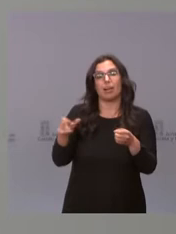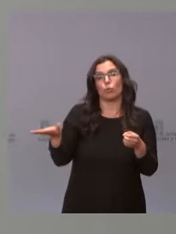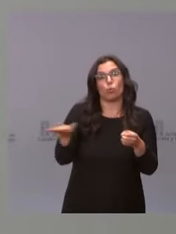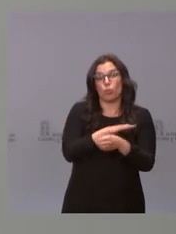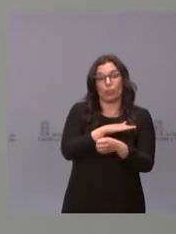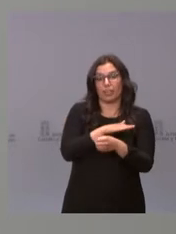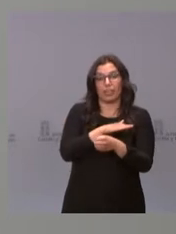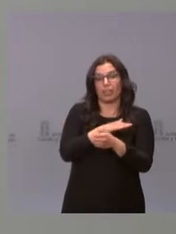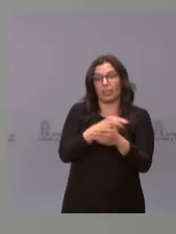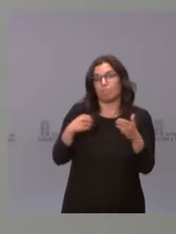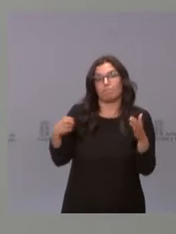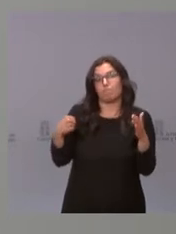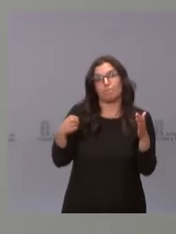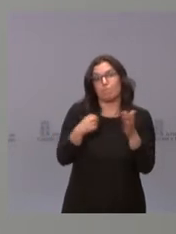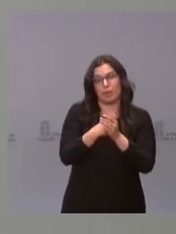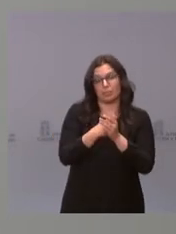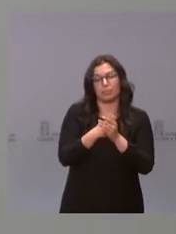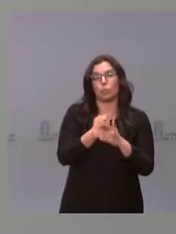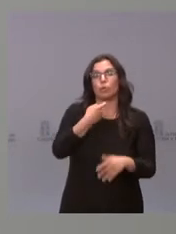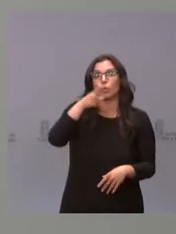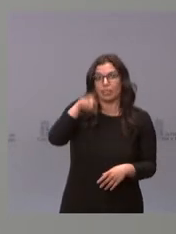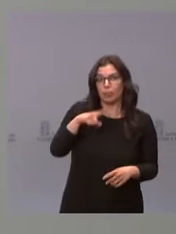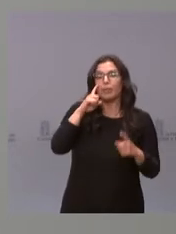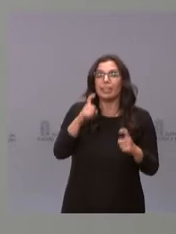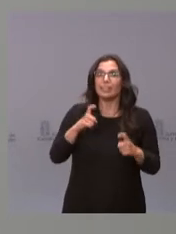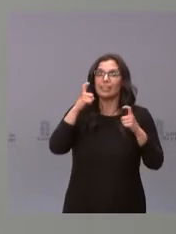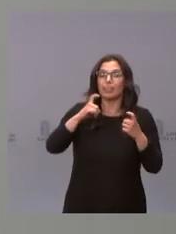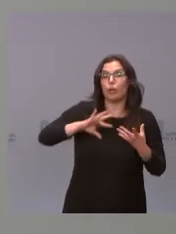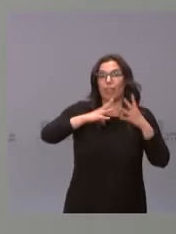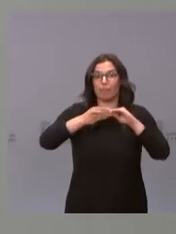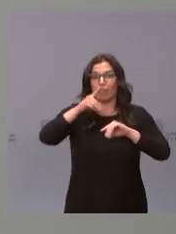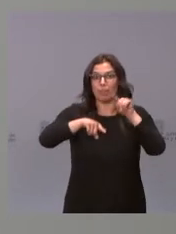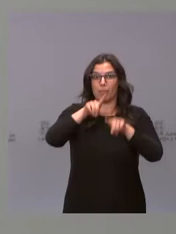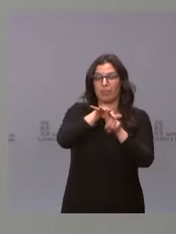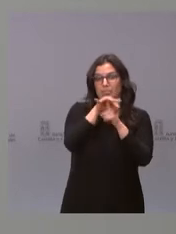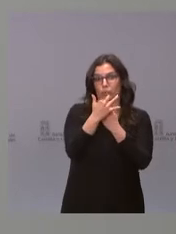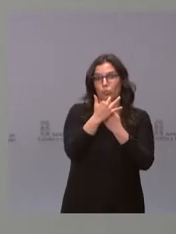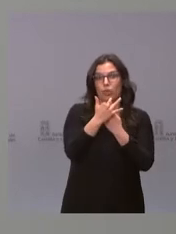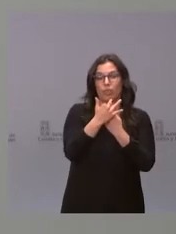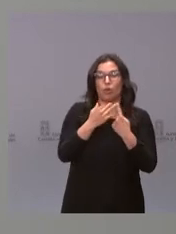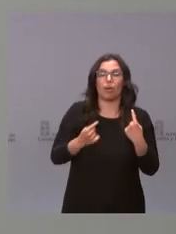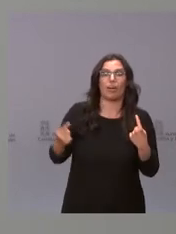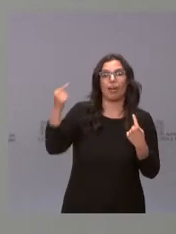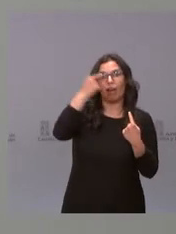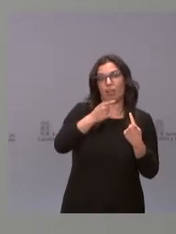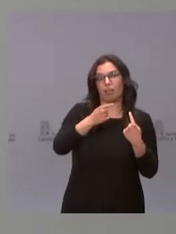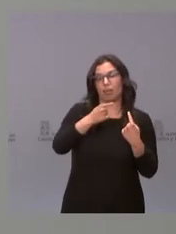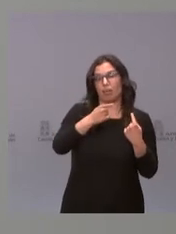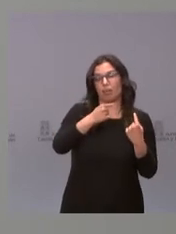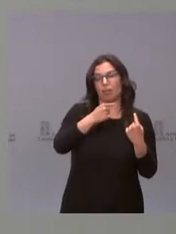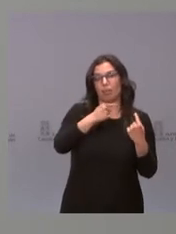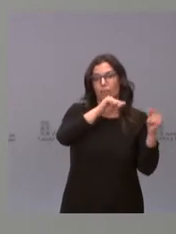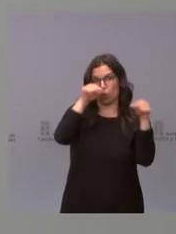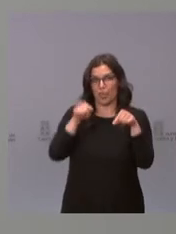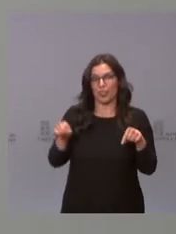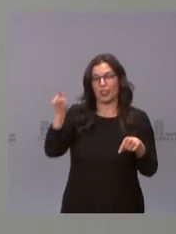mayor número posible y también intentando adaptarlo a las circunstancias de cada una de las